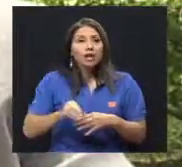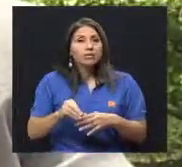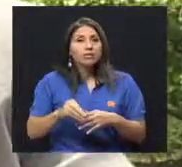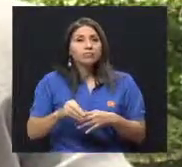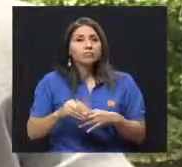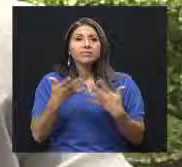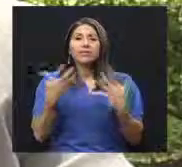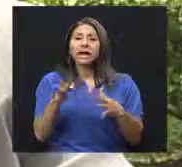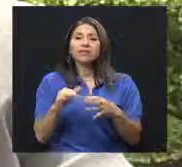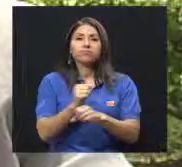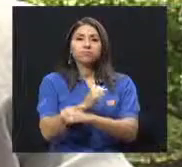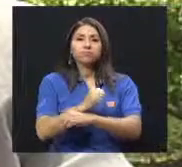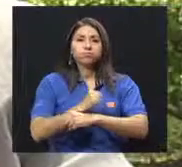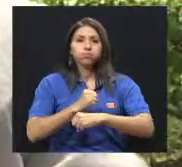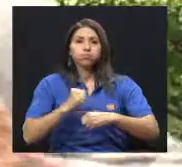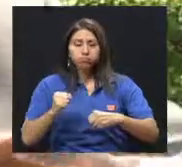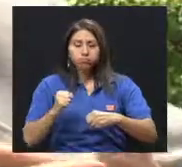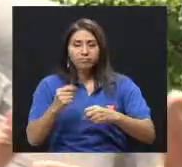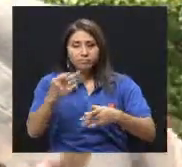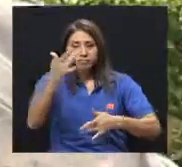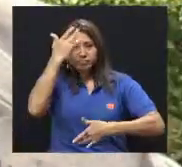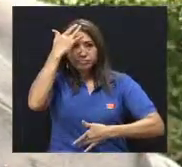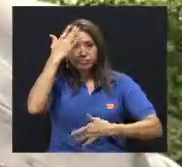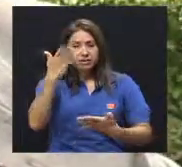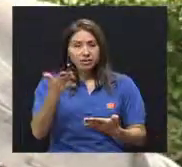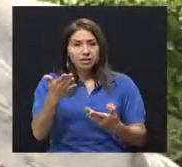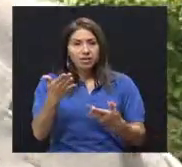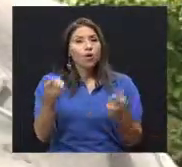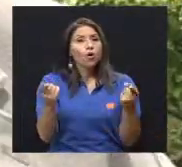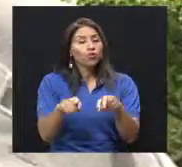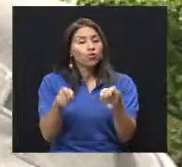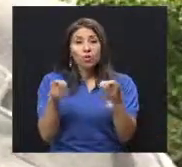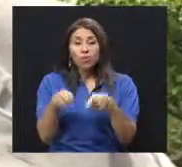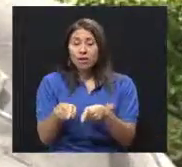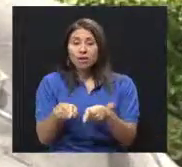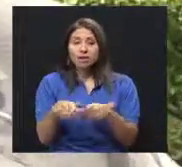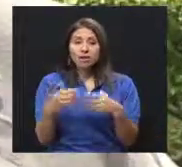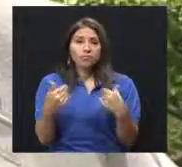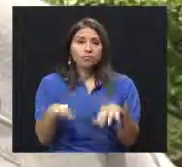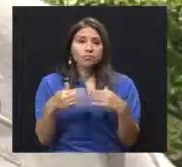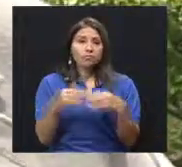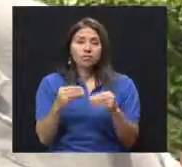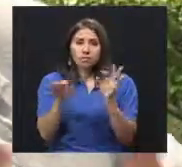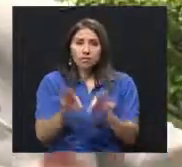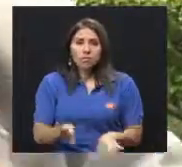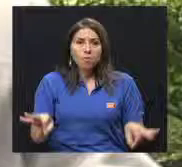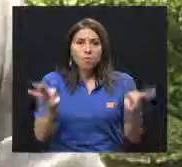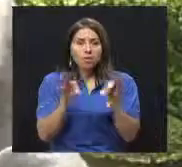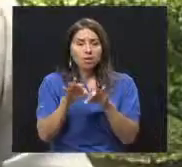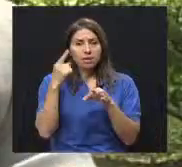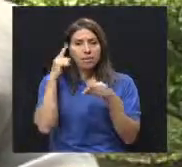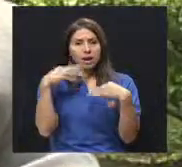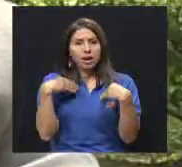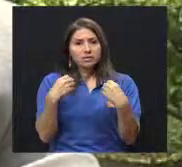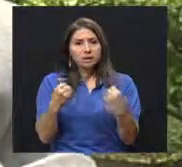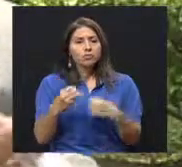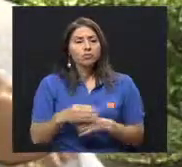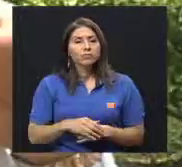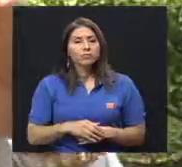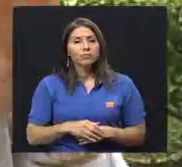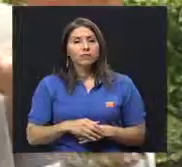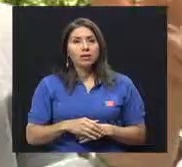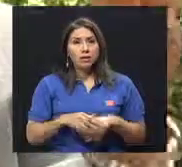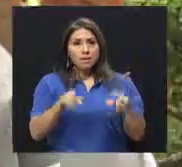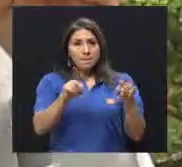La consecuencia es, sobre todo en este grupo, es muy, muy prioritaria para la salud. En el grupo